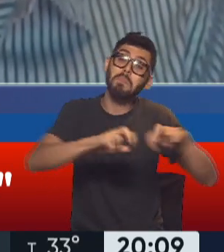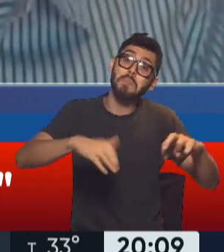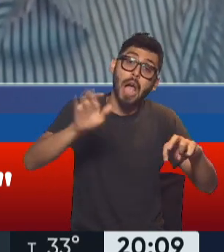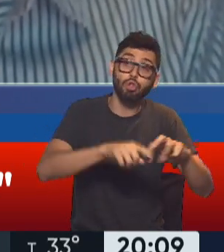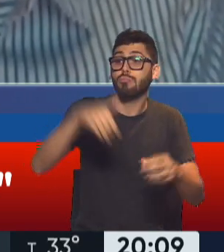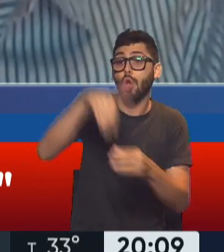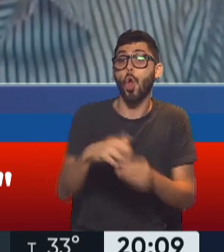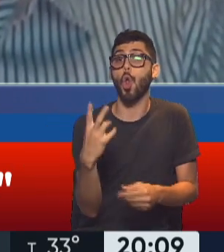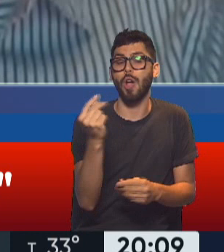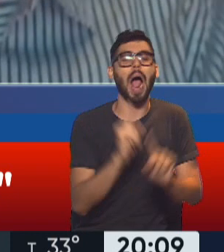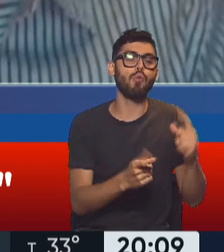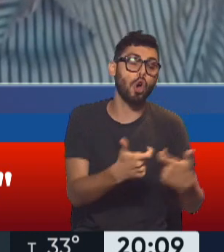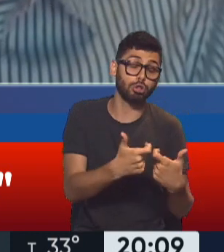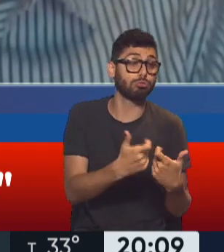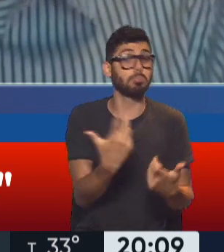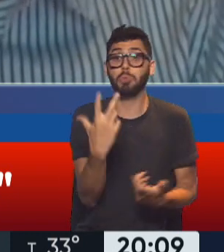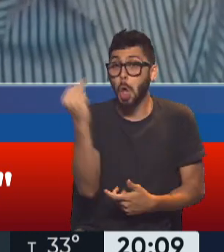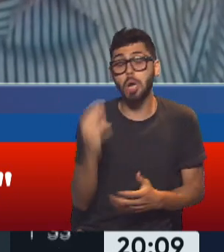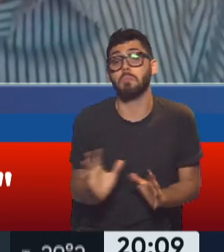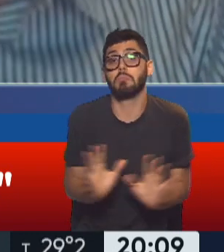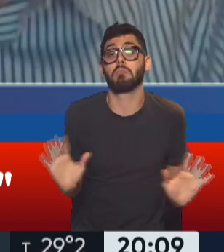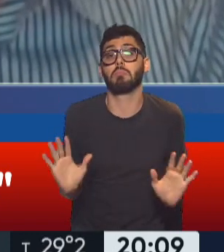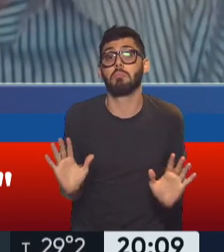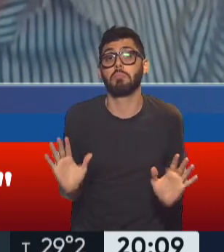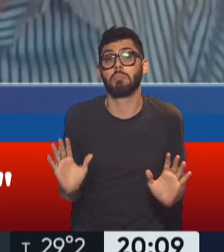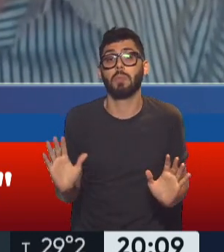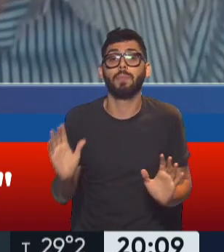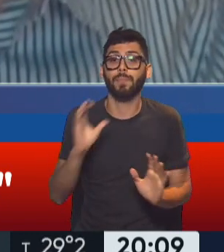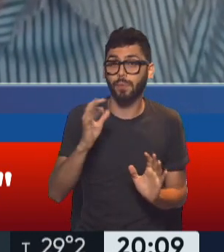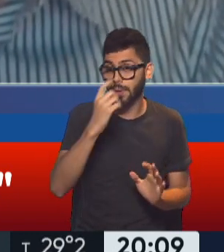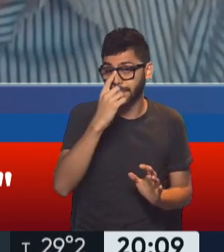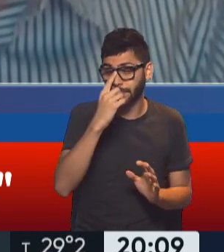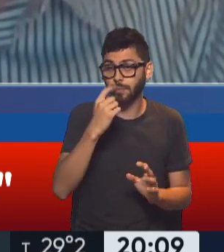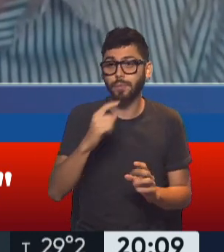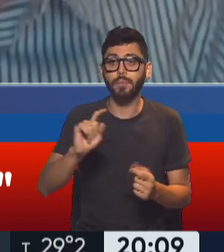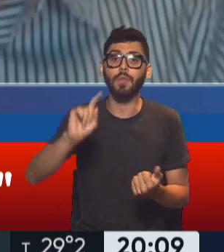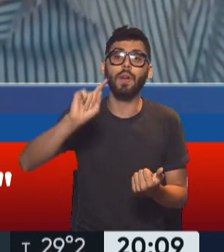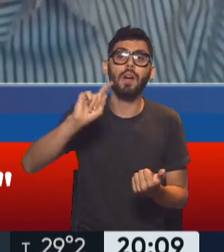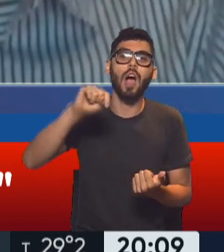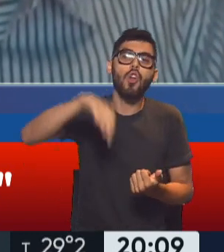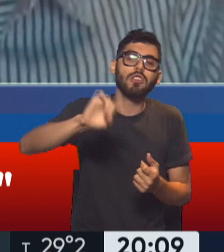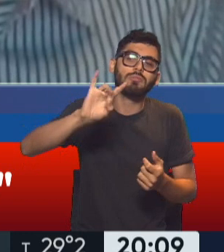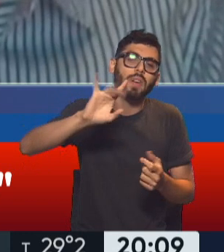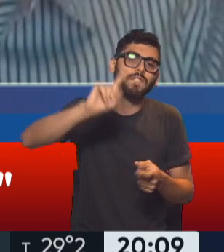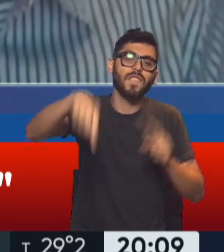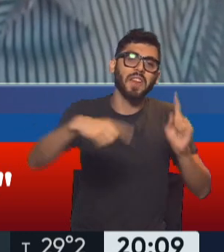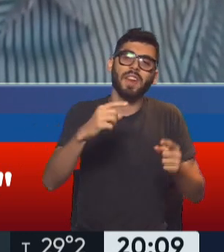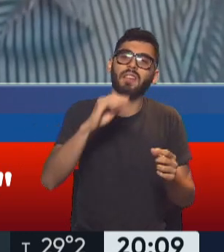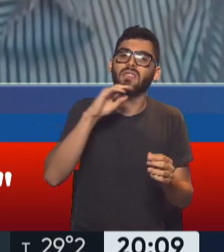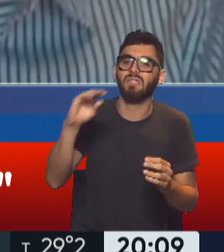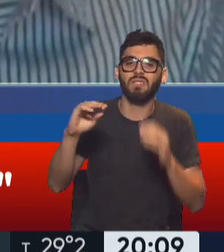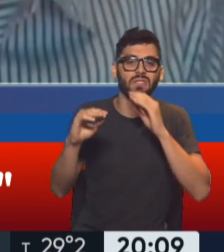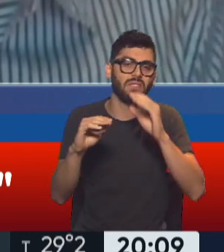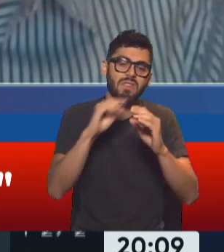algunos aliados. Así que me parece que más que para esto, más que para coletazos, más que para comentarios, la discusión sobre el